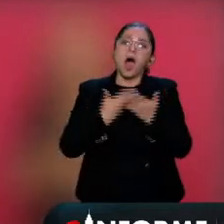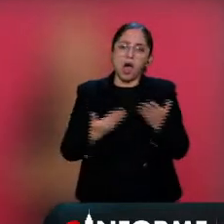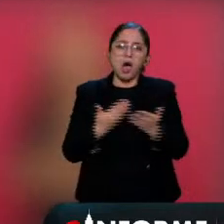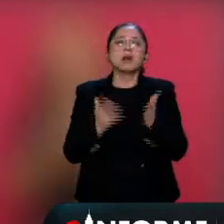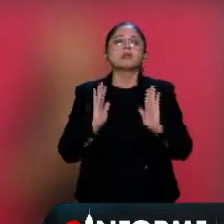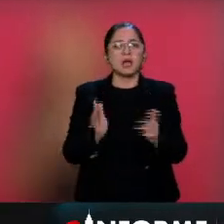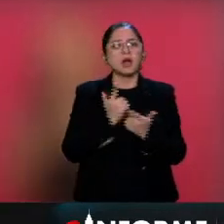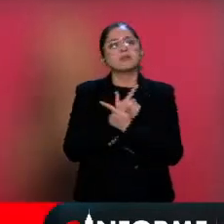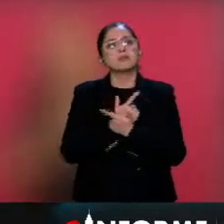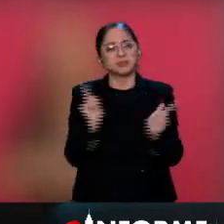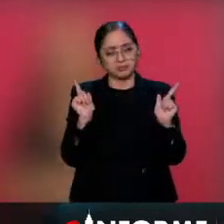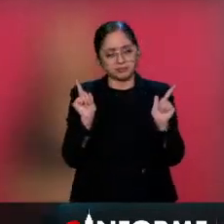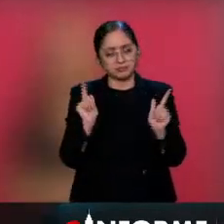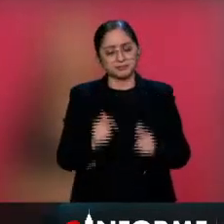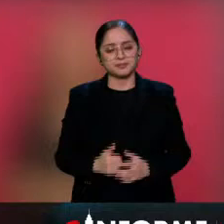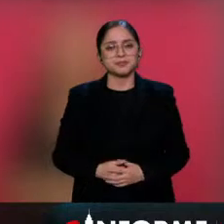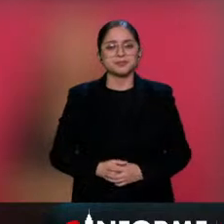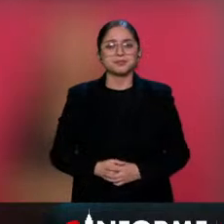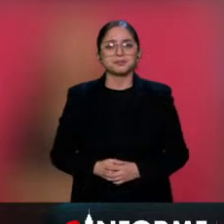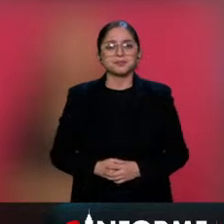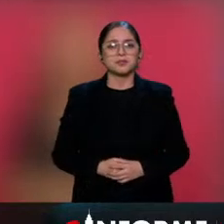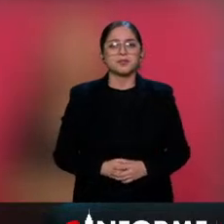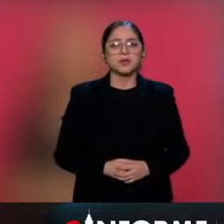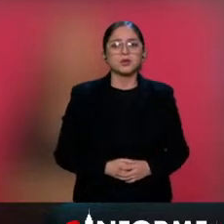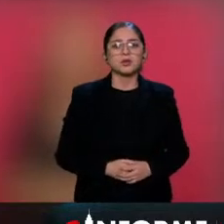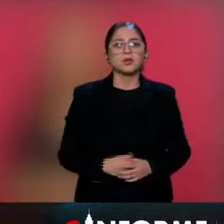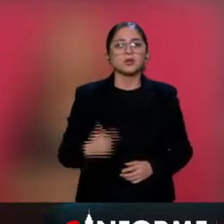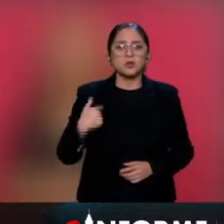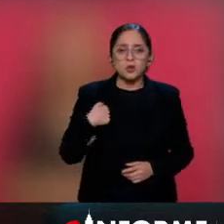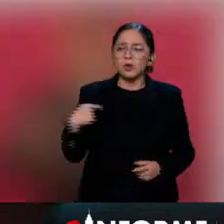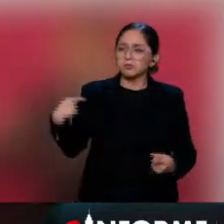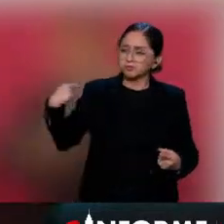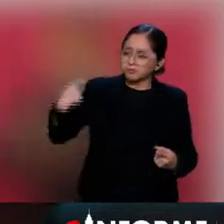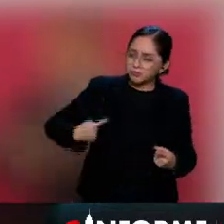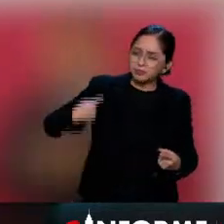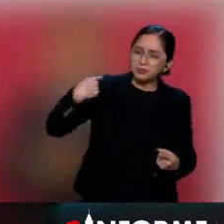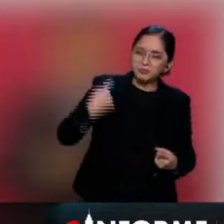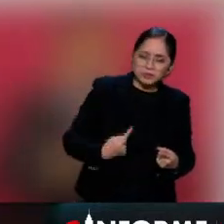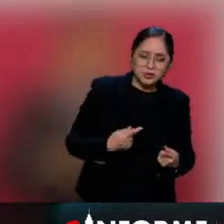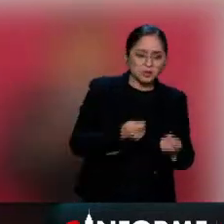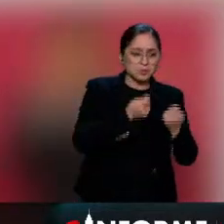tiempo expidiendo indultos, amnistías,